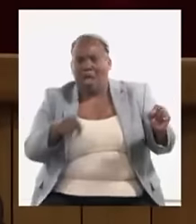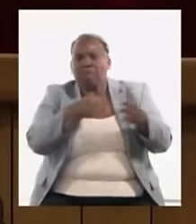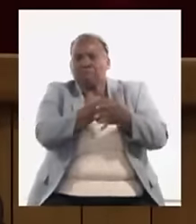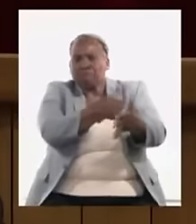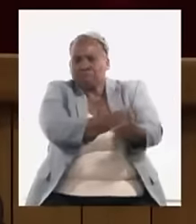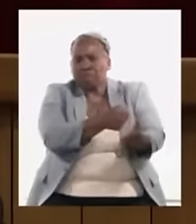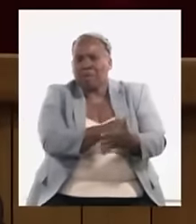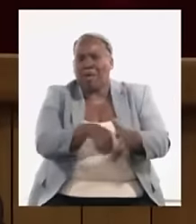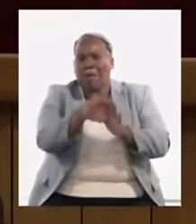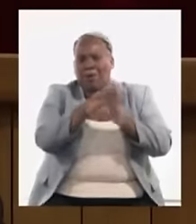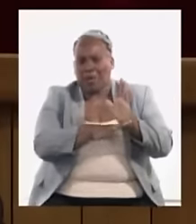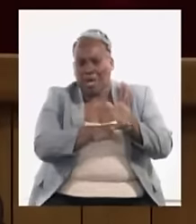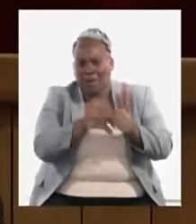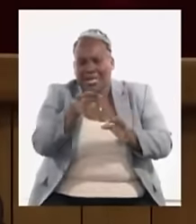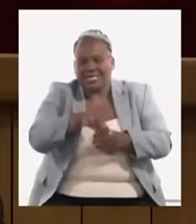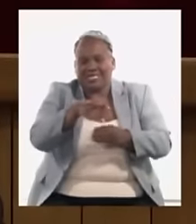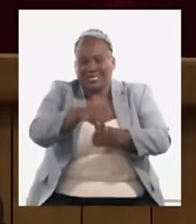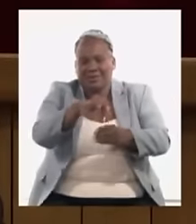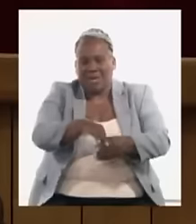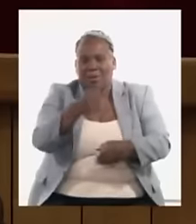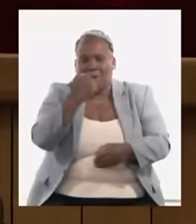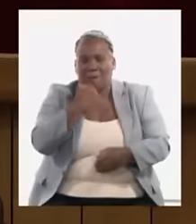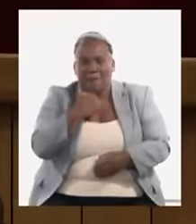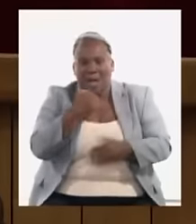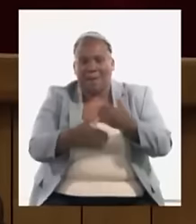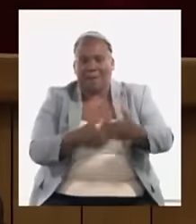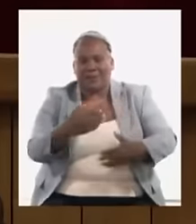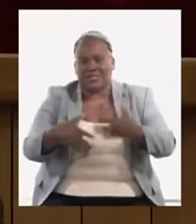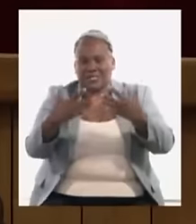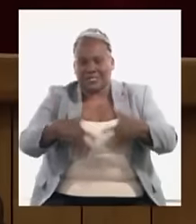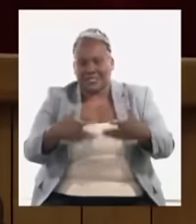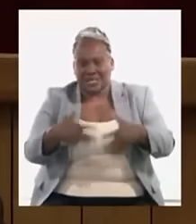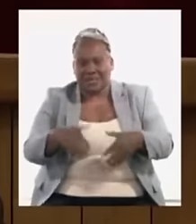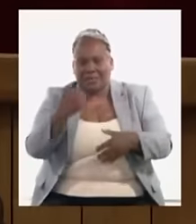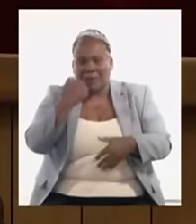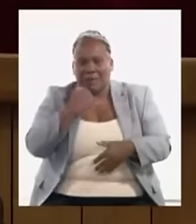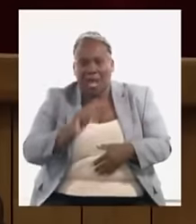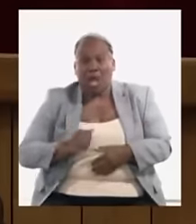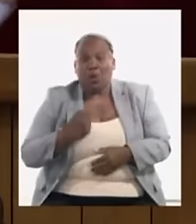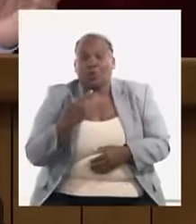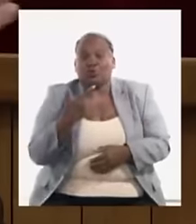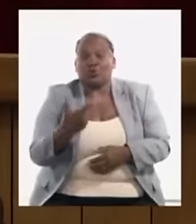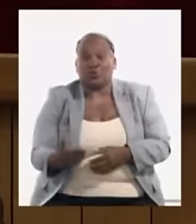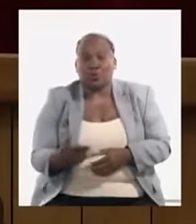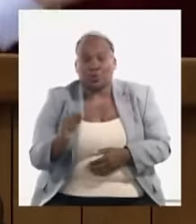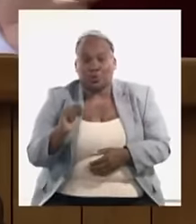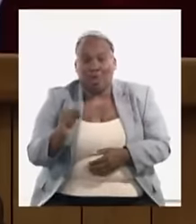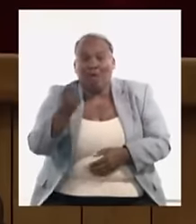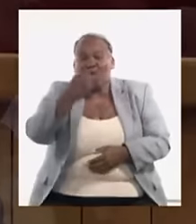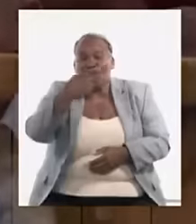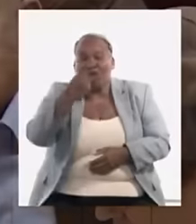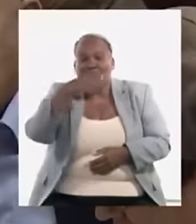se está sembrando más se está procesando más se está rescatando esa cultura en la farmacia de la producción los